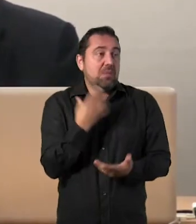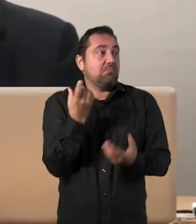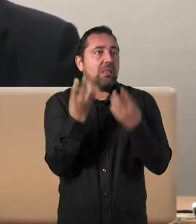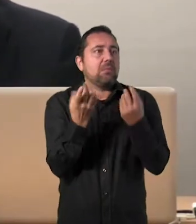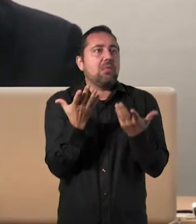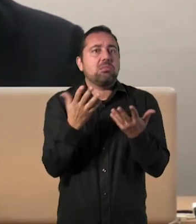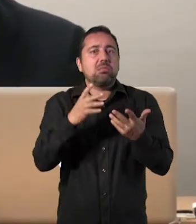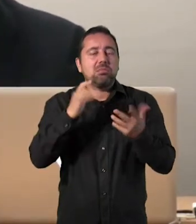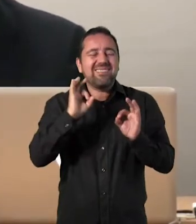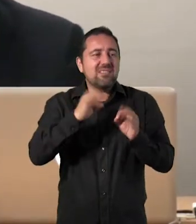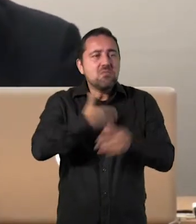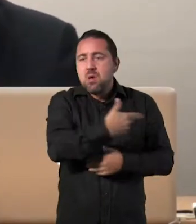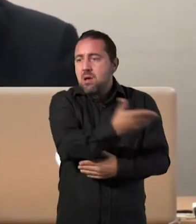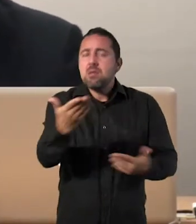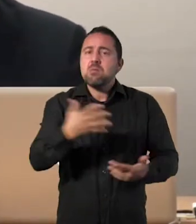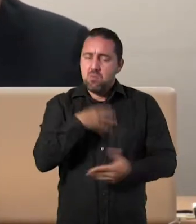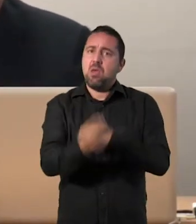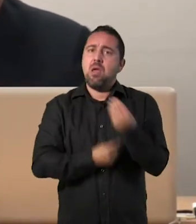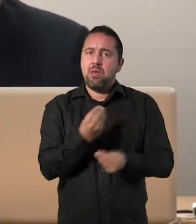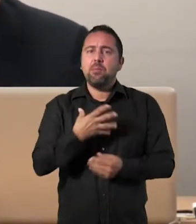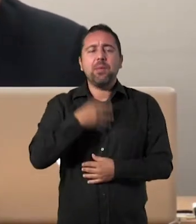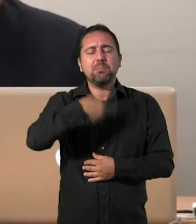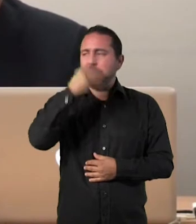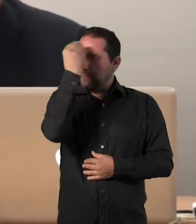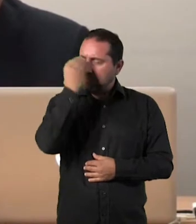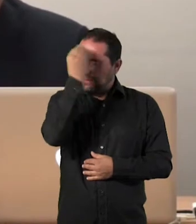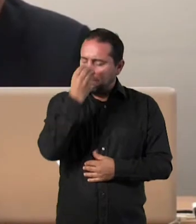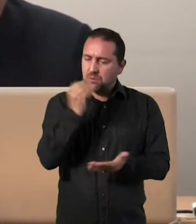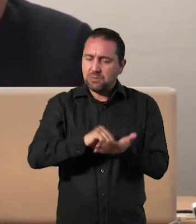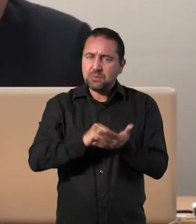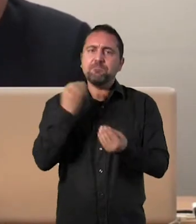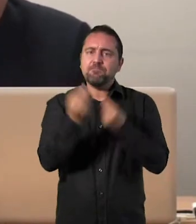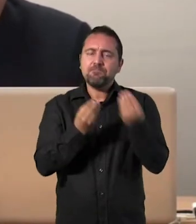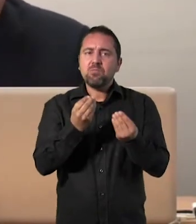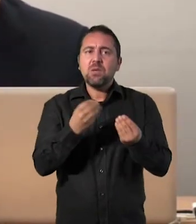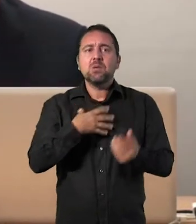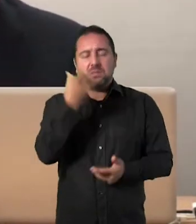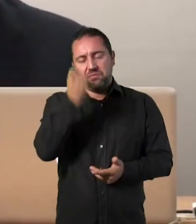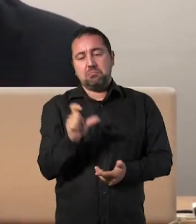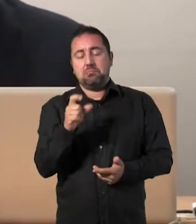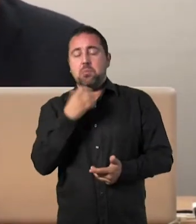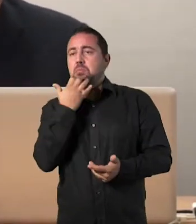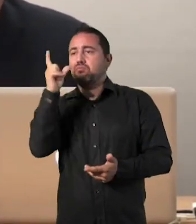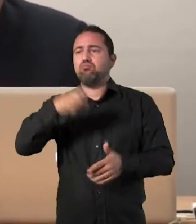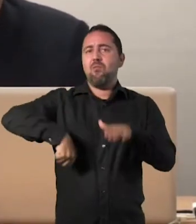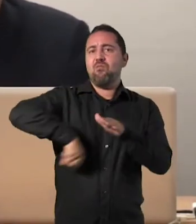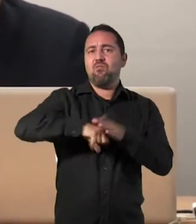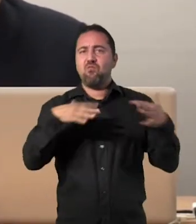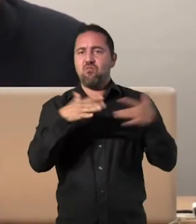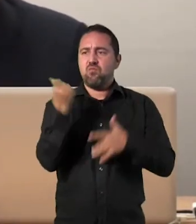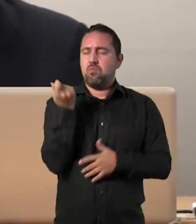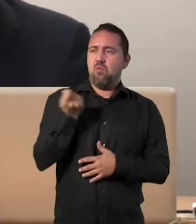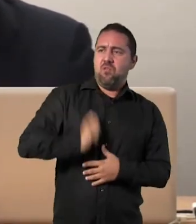Nos podemos pensar que para ser un futbolista de élite, seguramente